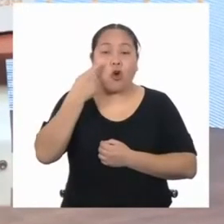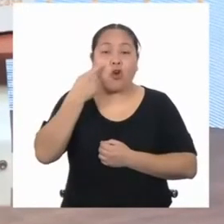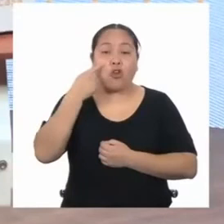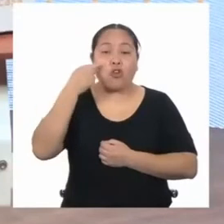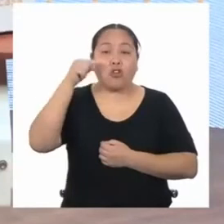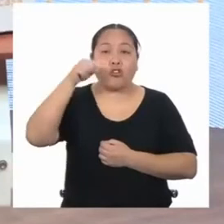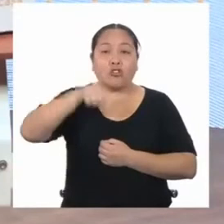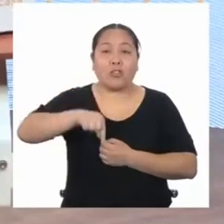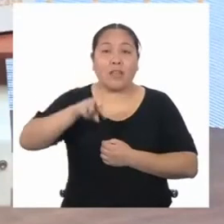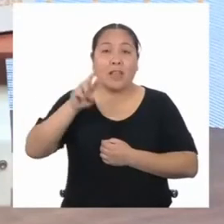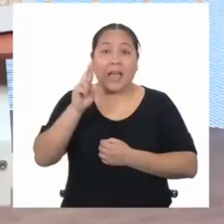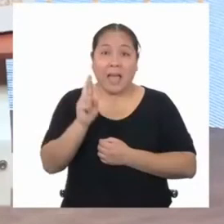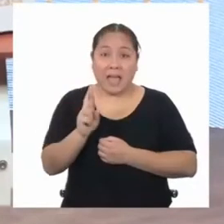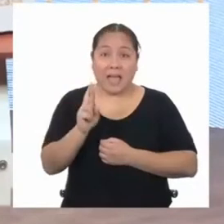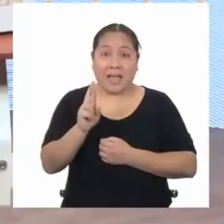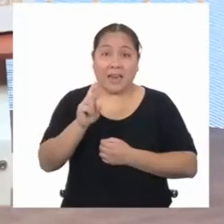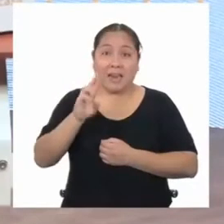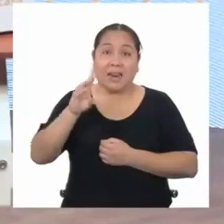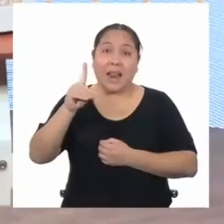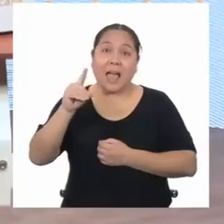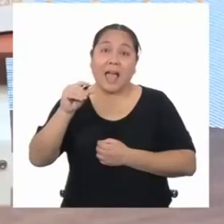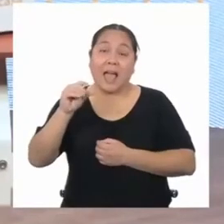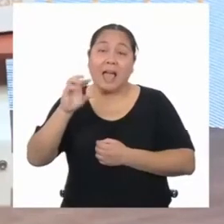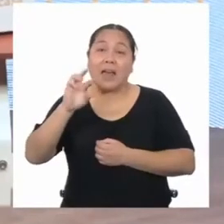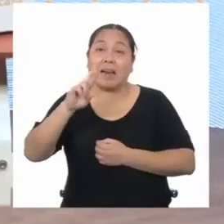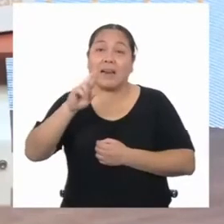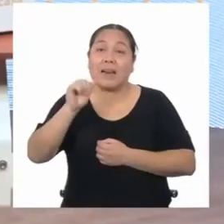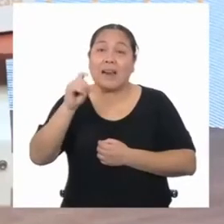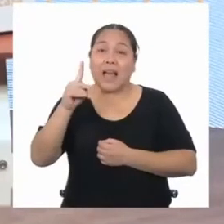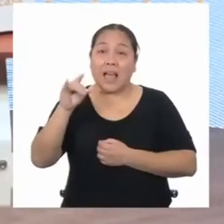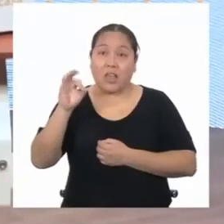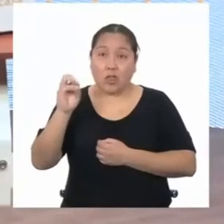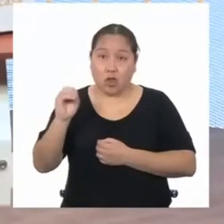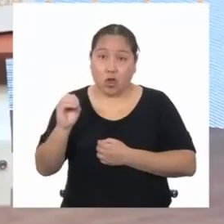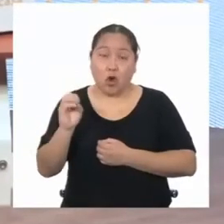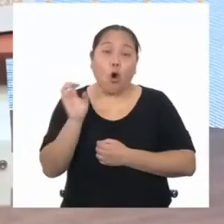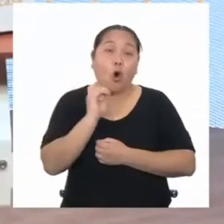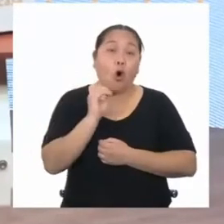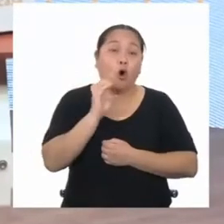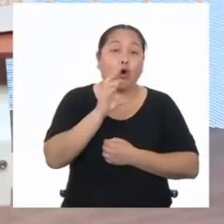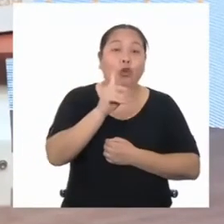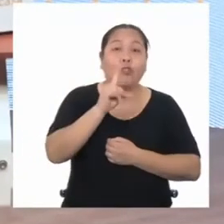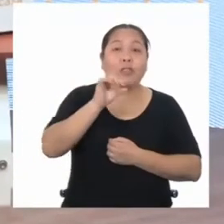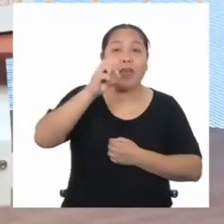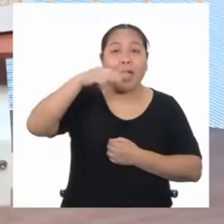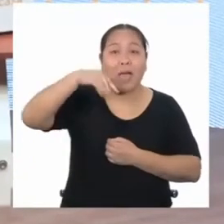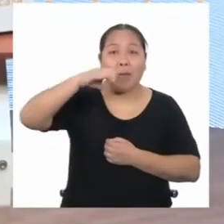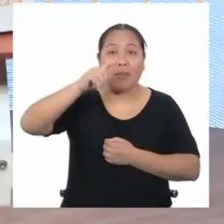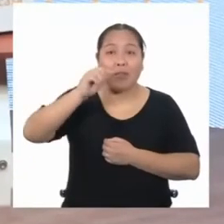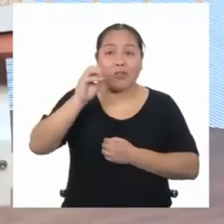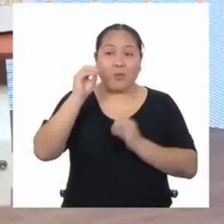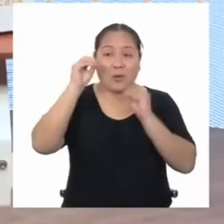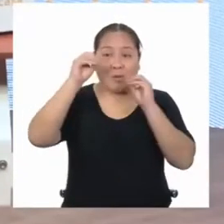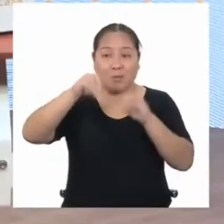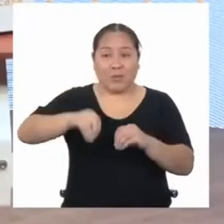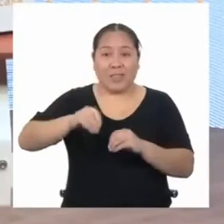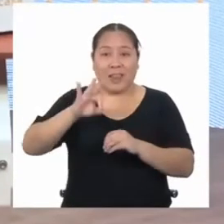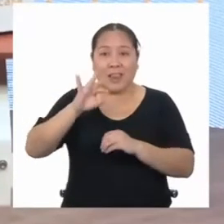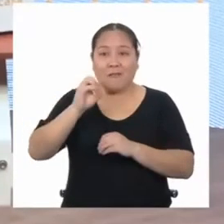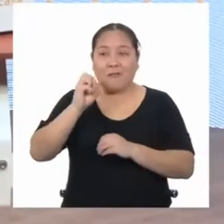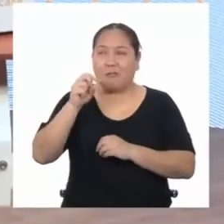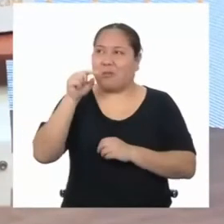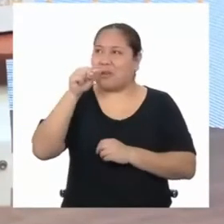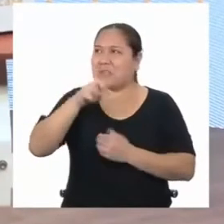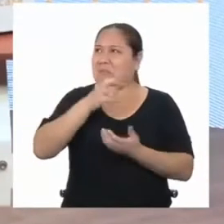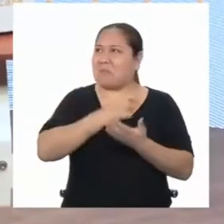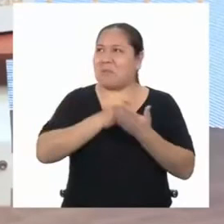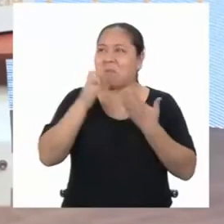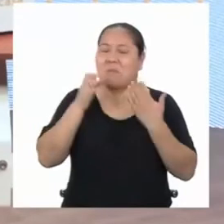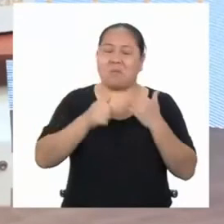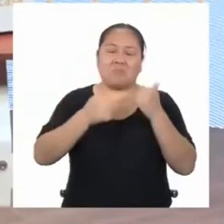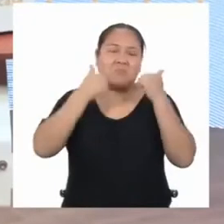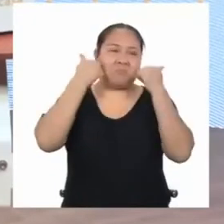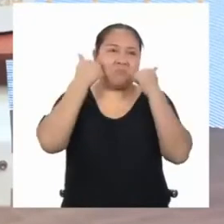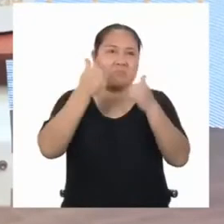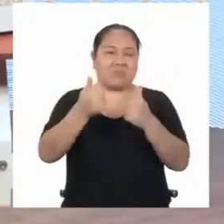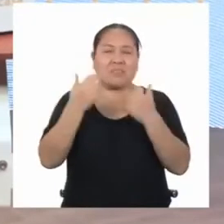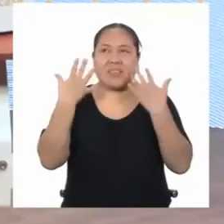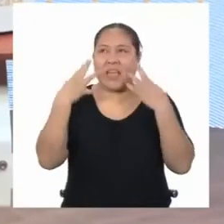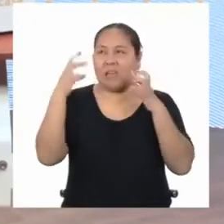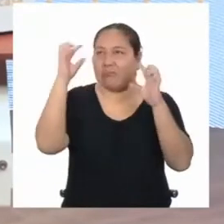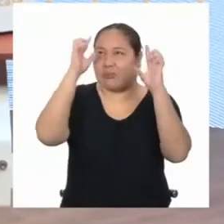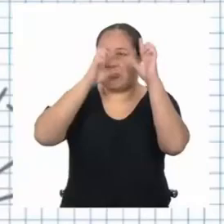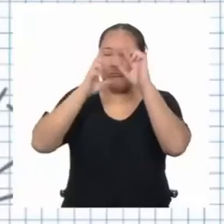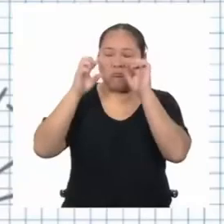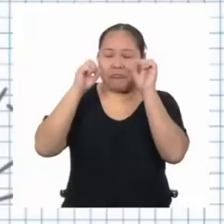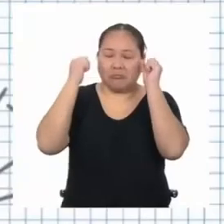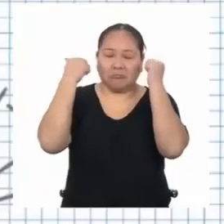valor del radio o diámetro para poder aplicar la fórmula. Este programa ha sido un éxito, profesora. Yo ya tengo todas mis dudas